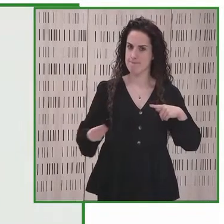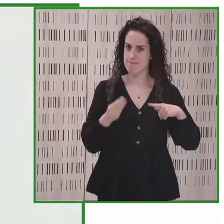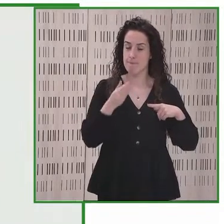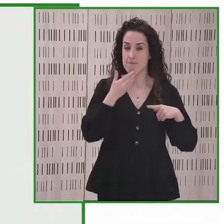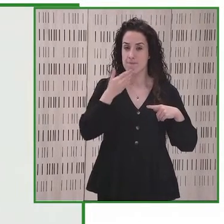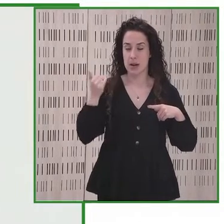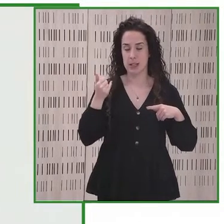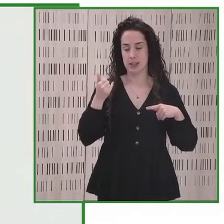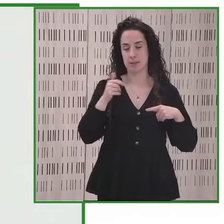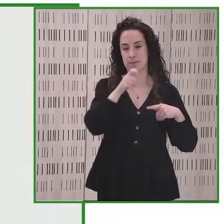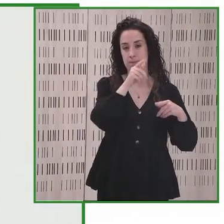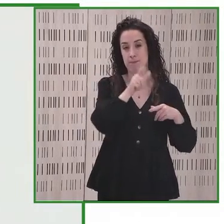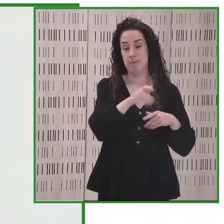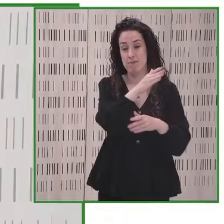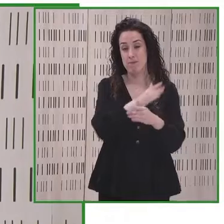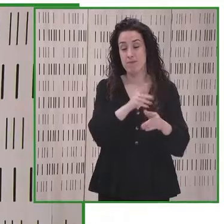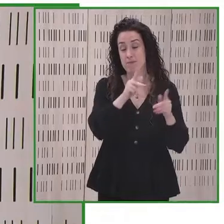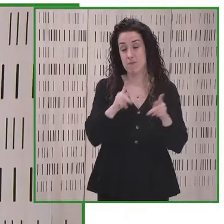sus familias